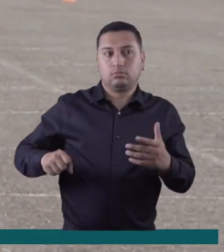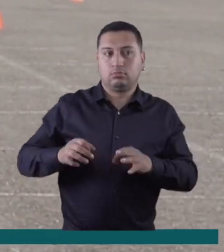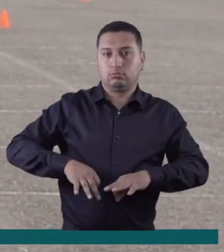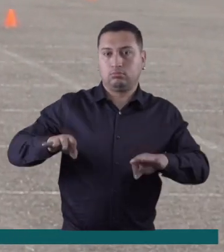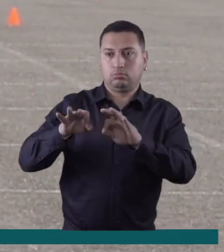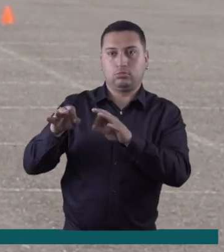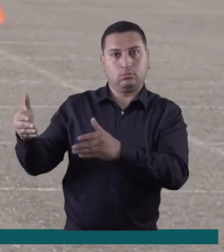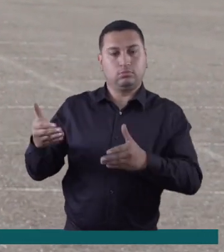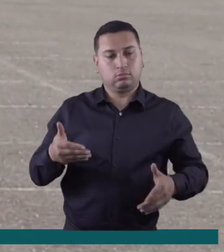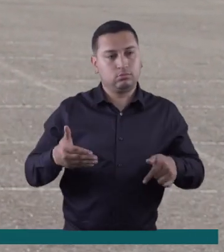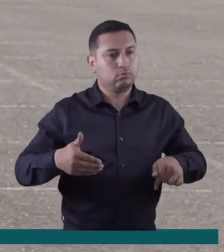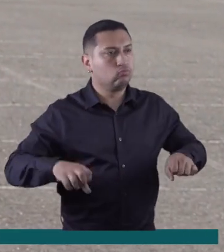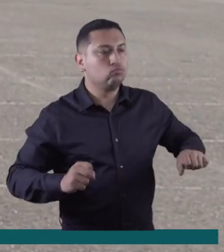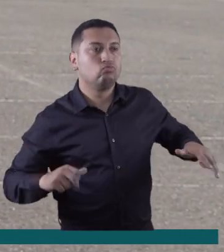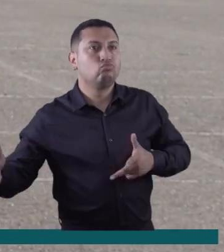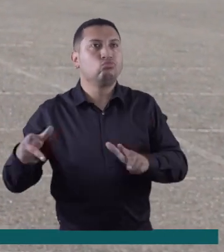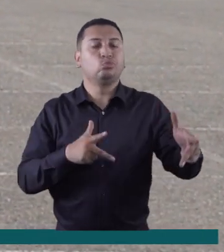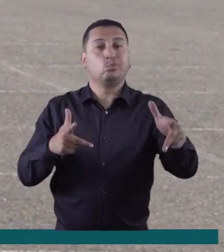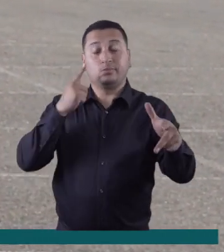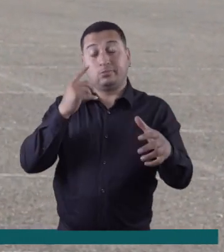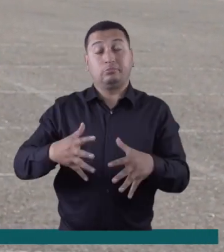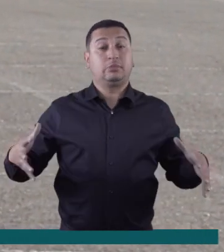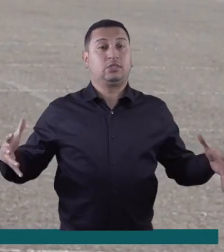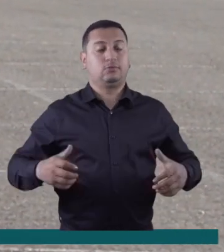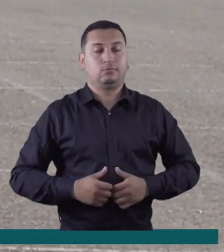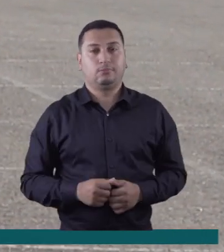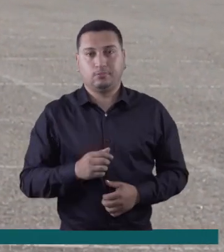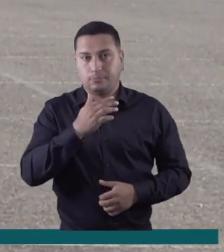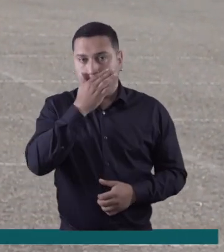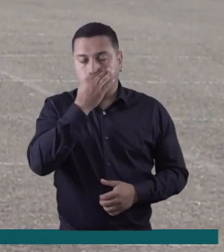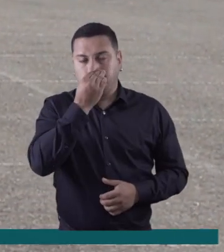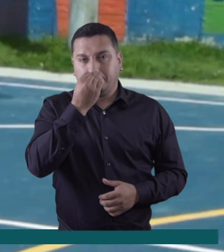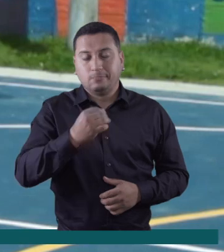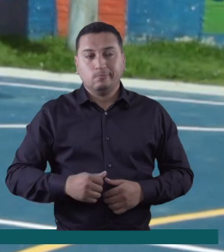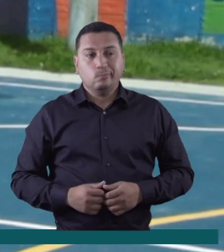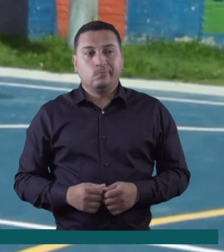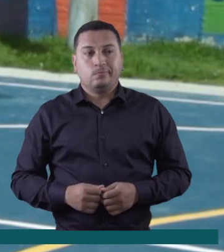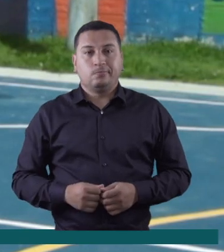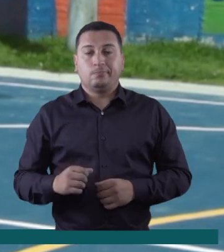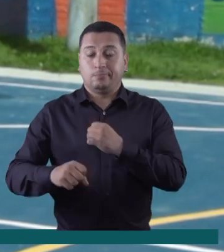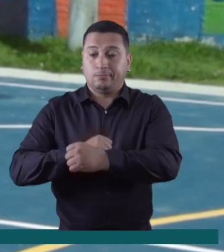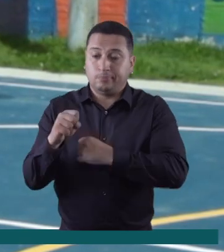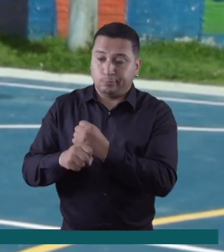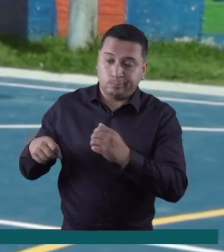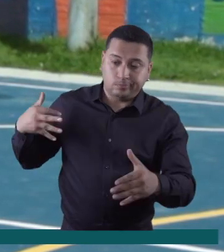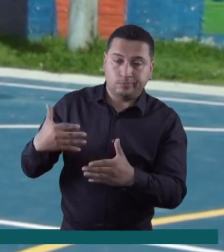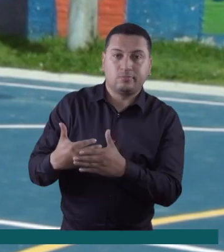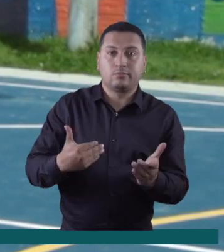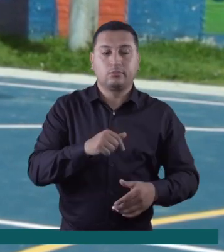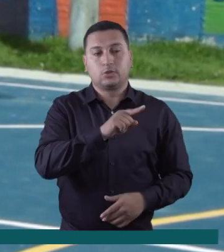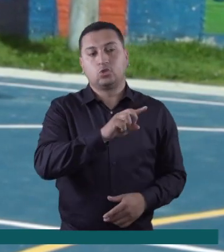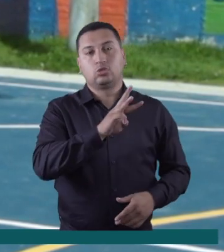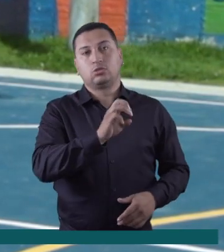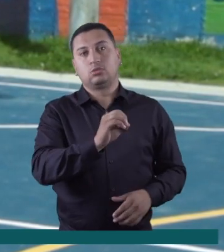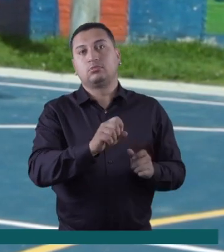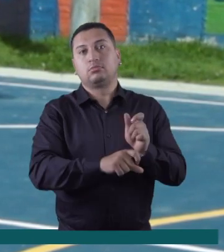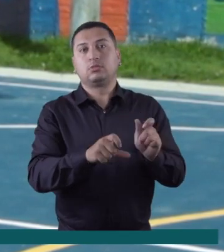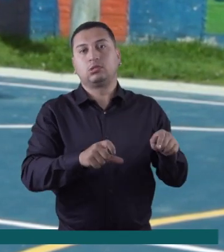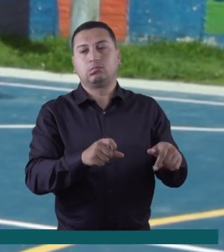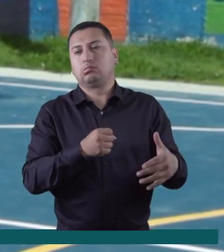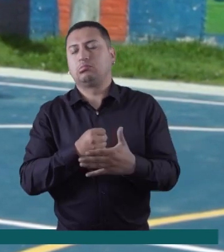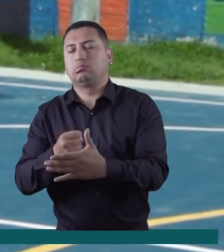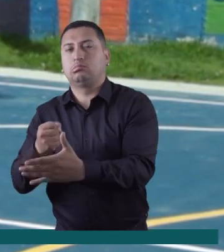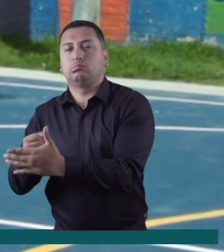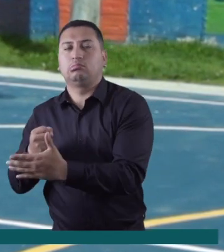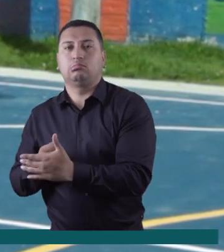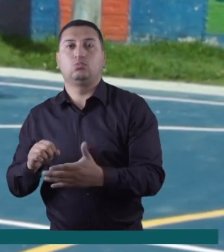donde la motocicleta es un medio principal de transporte entre los lugareños. En lo corrido de este año, 130 personas han perdido la